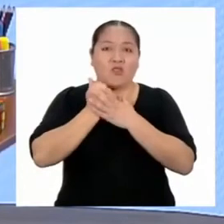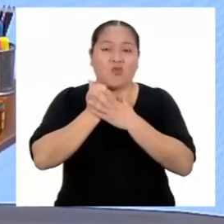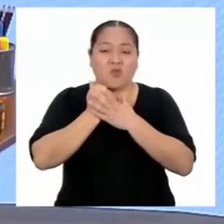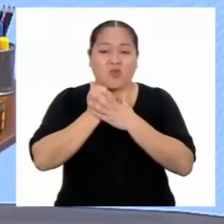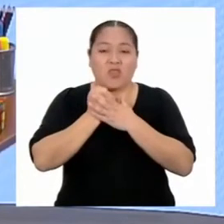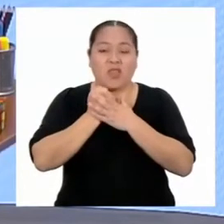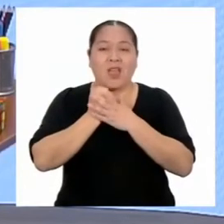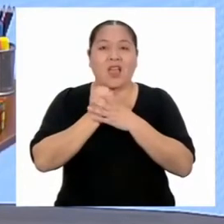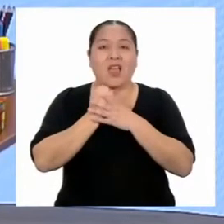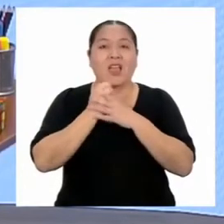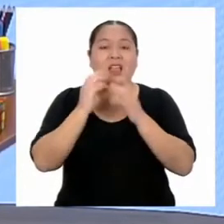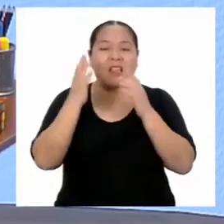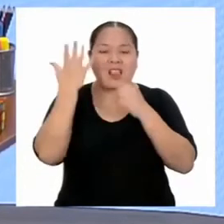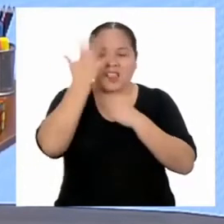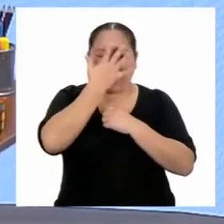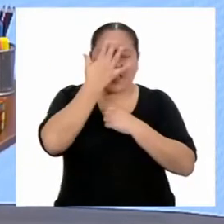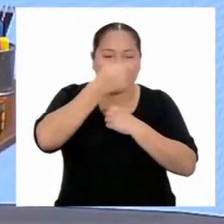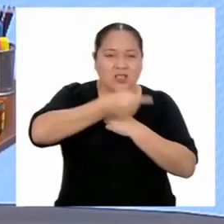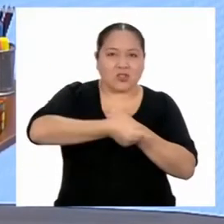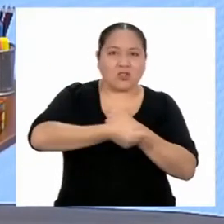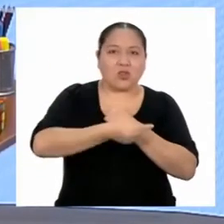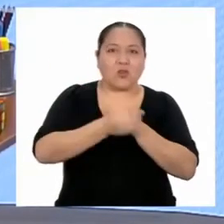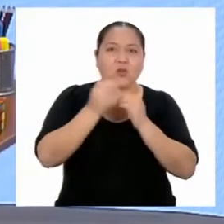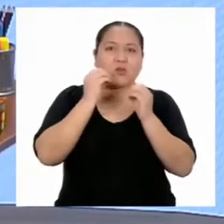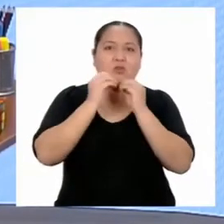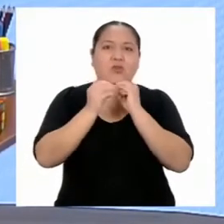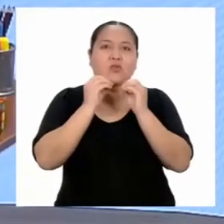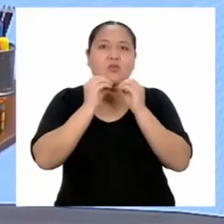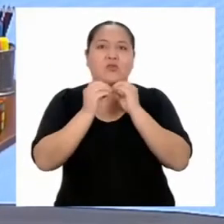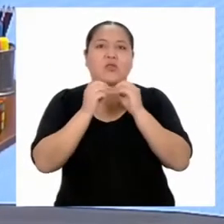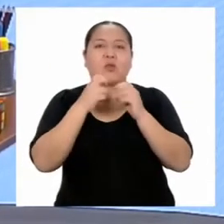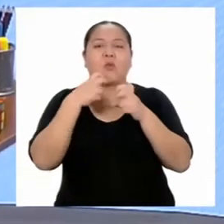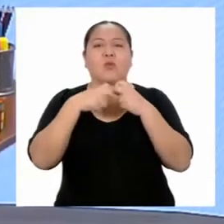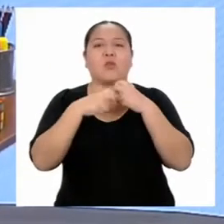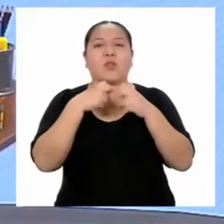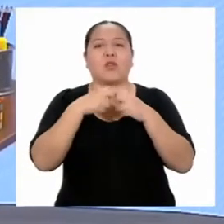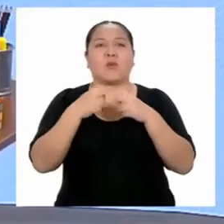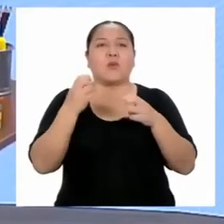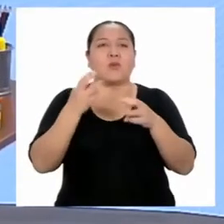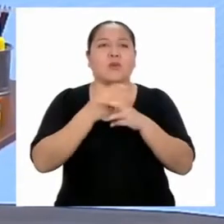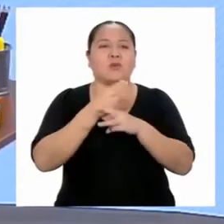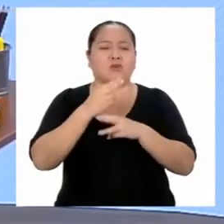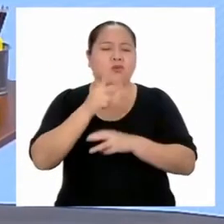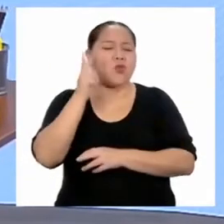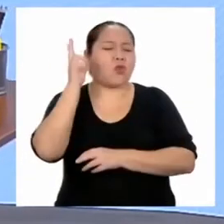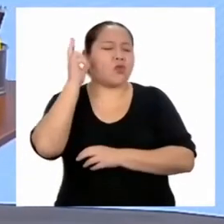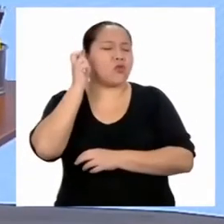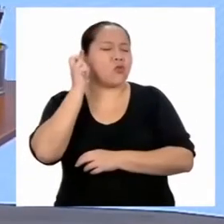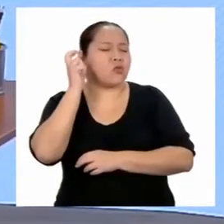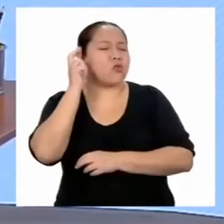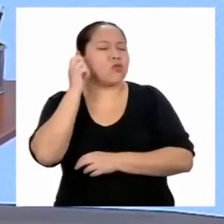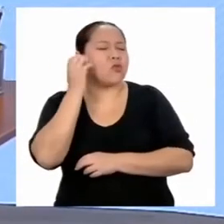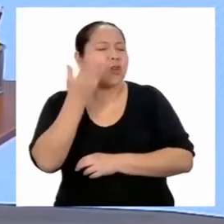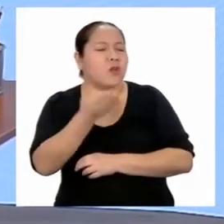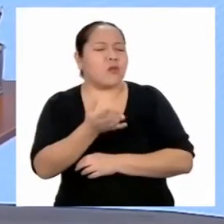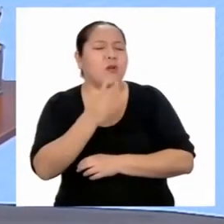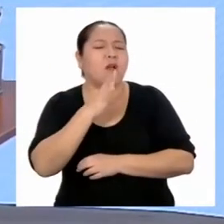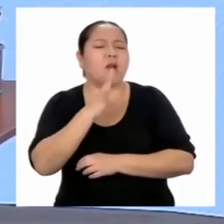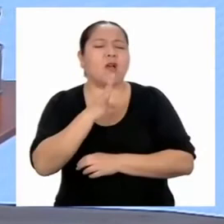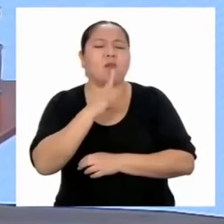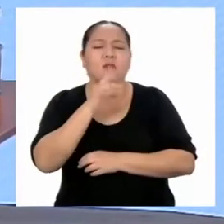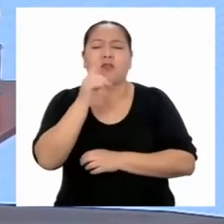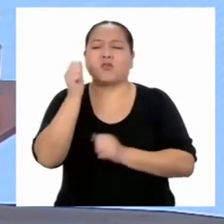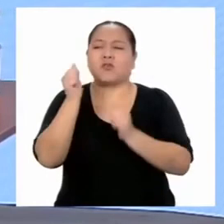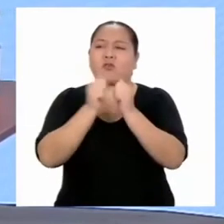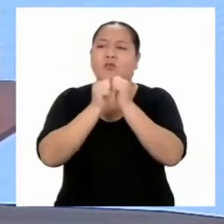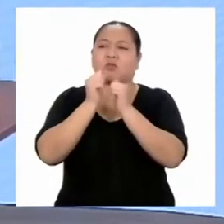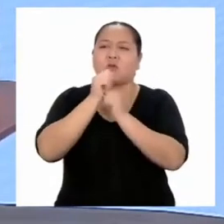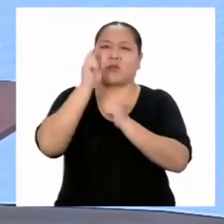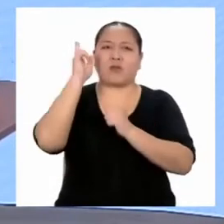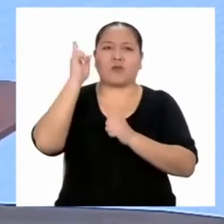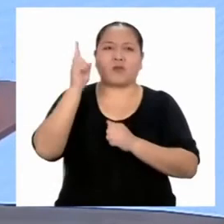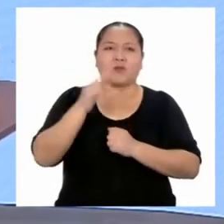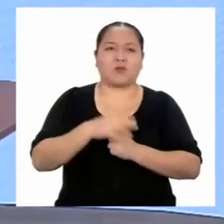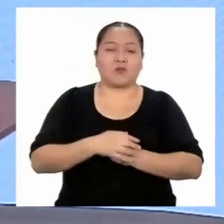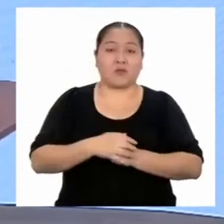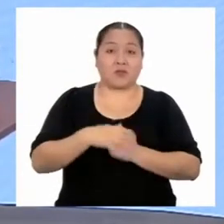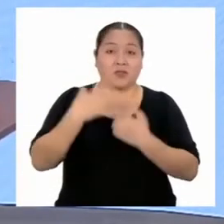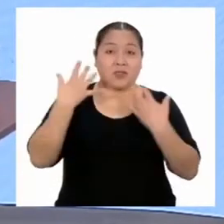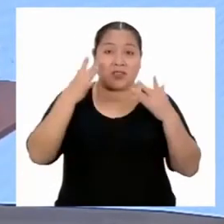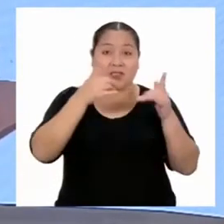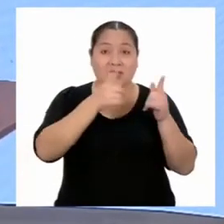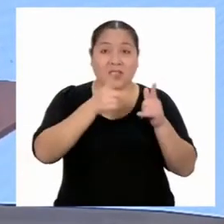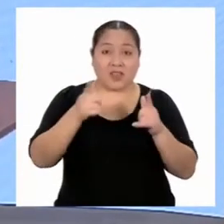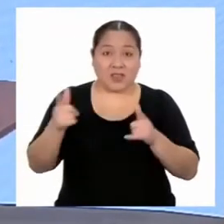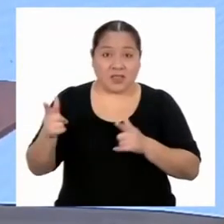resolver problemas matemáticos. Lo sé, Jonathan. Escuchaba mientras hablabas con el profesor. Ahora, ¿ya